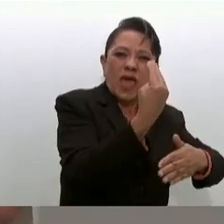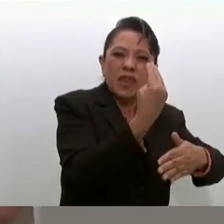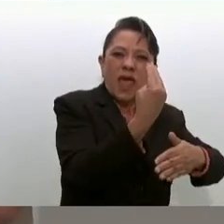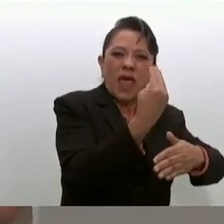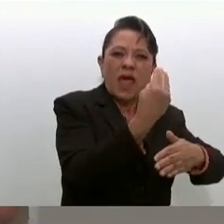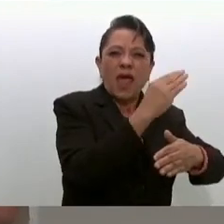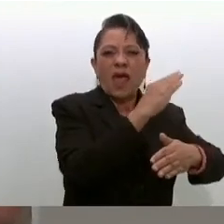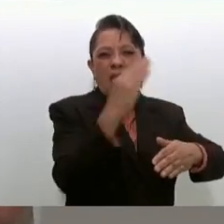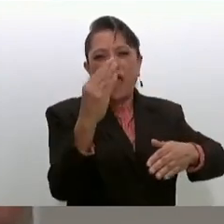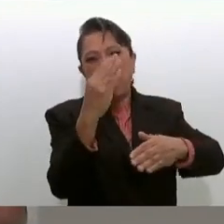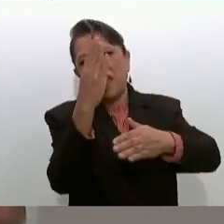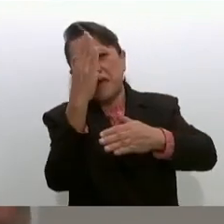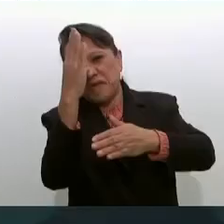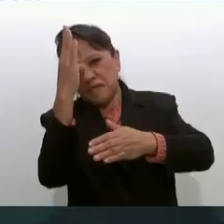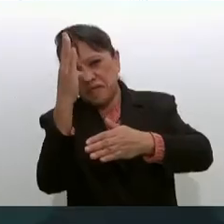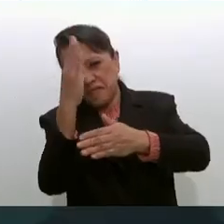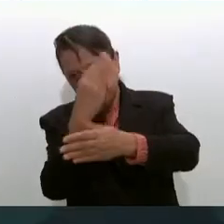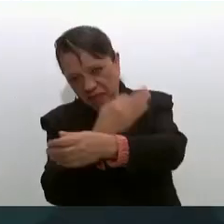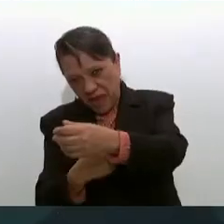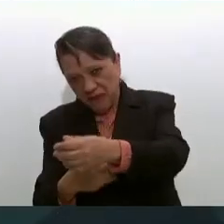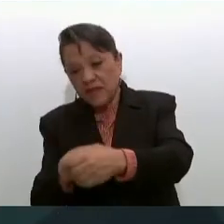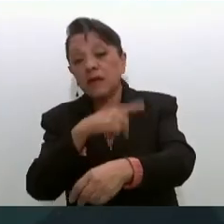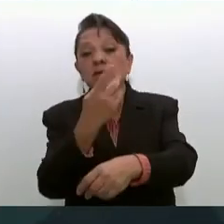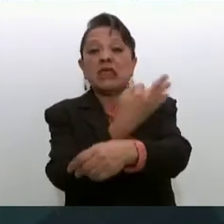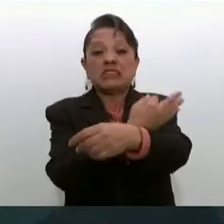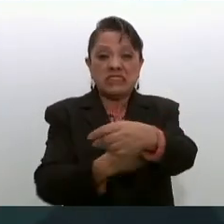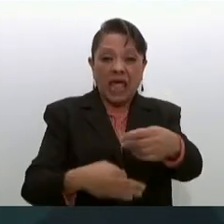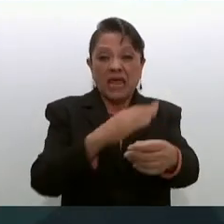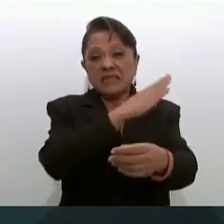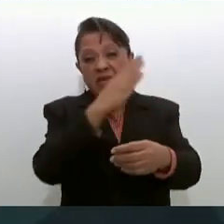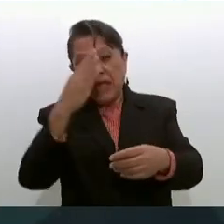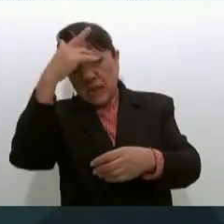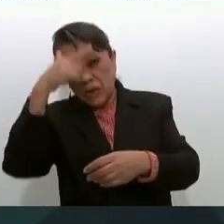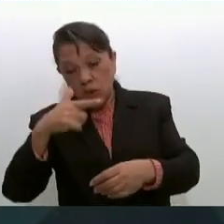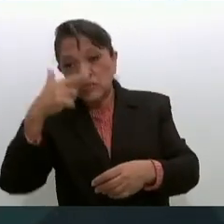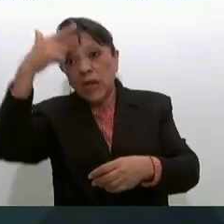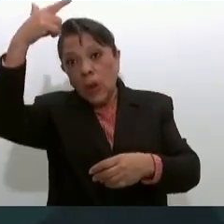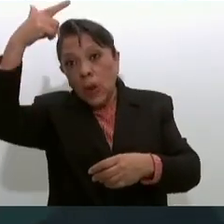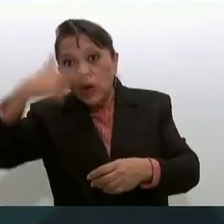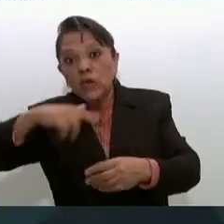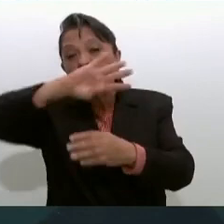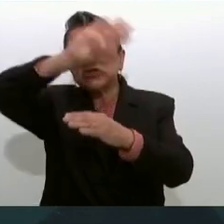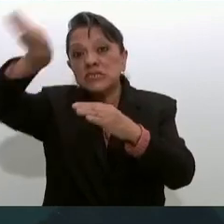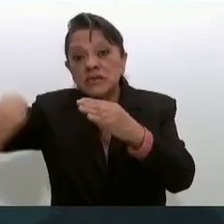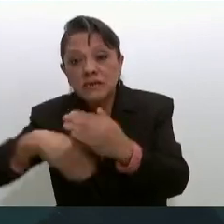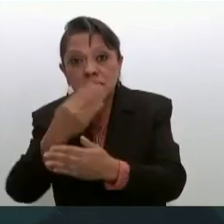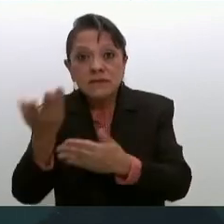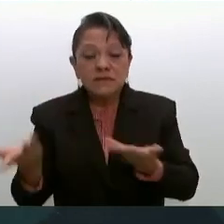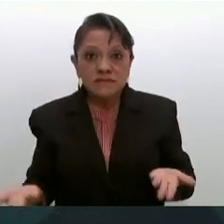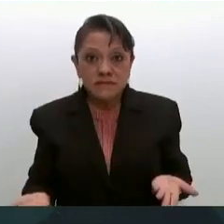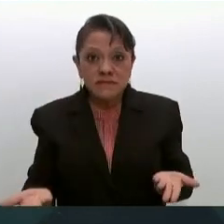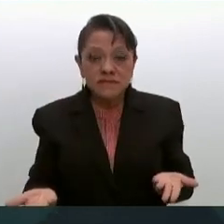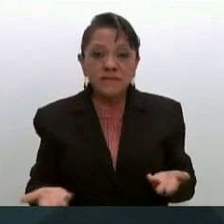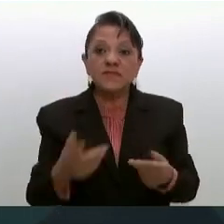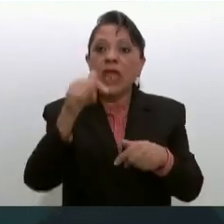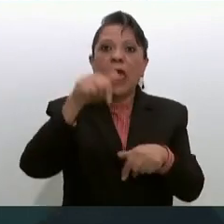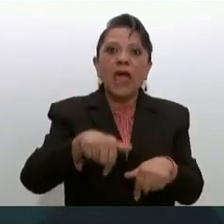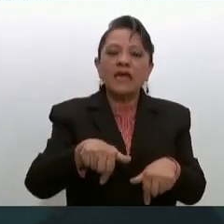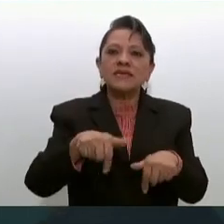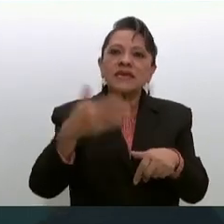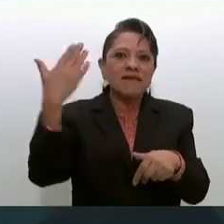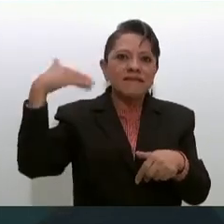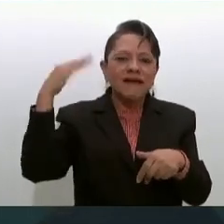Y ahí me fijé que tienen algo que no había encontrado de